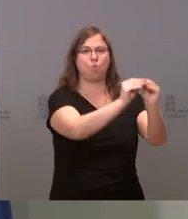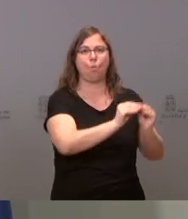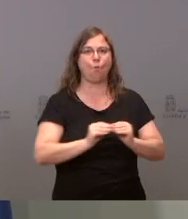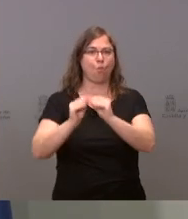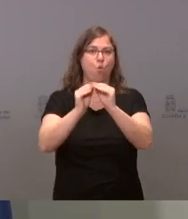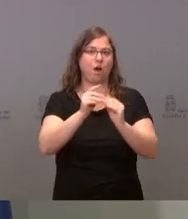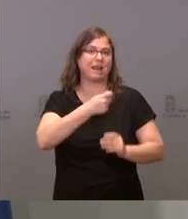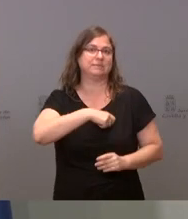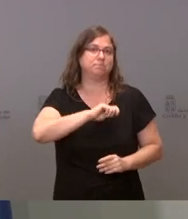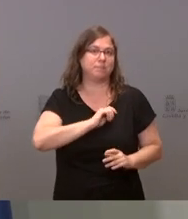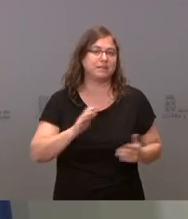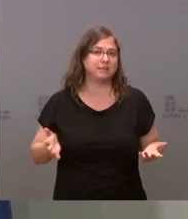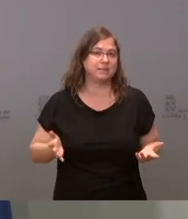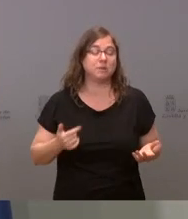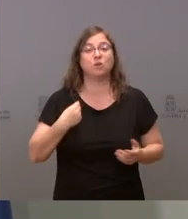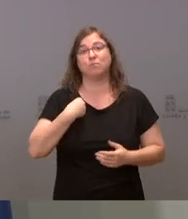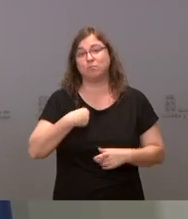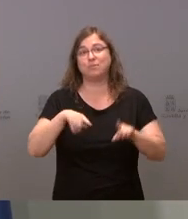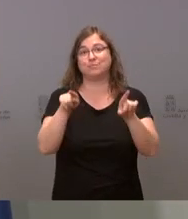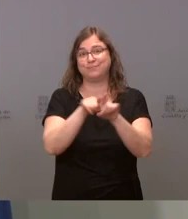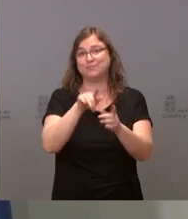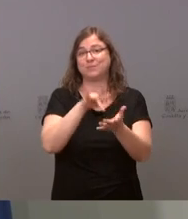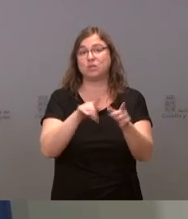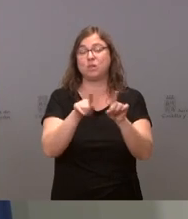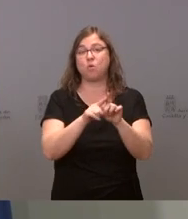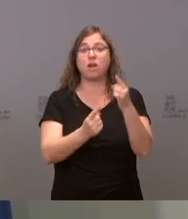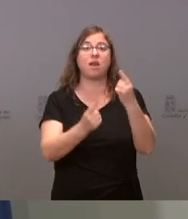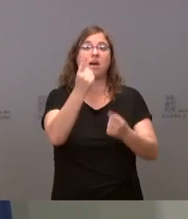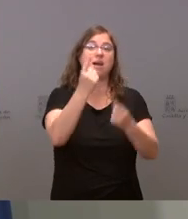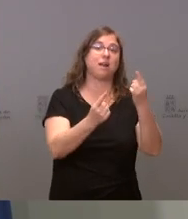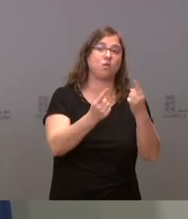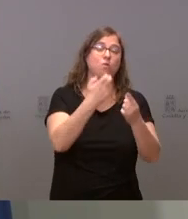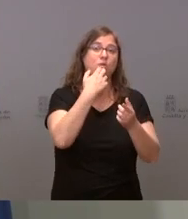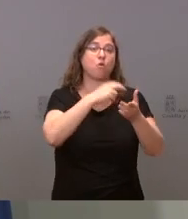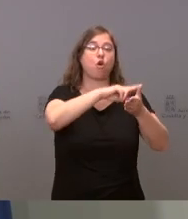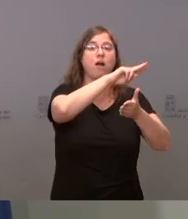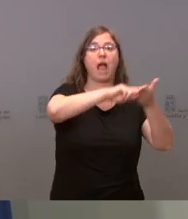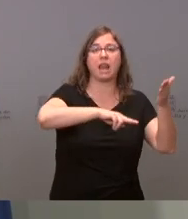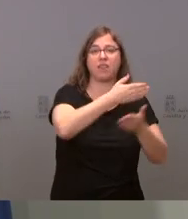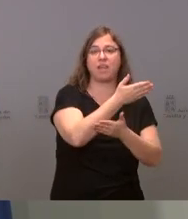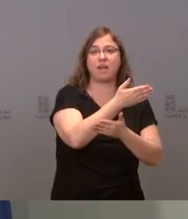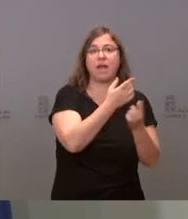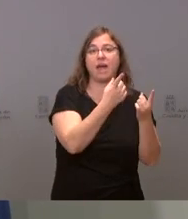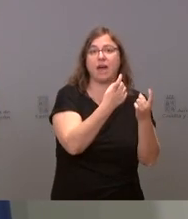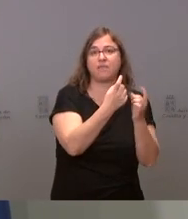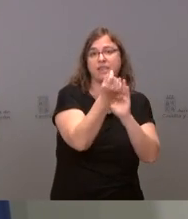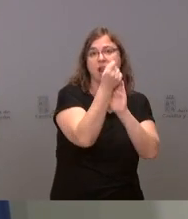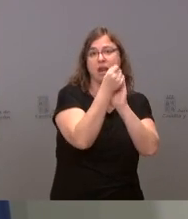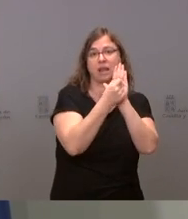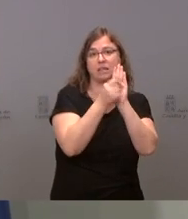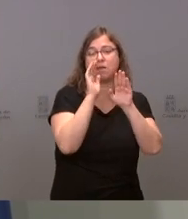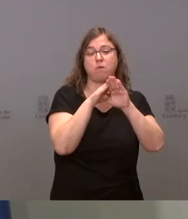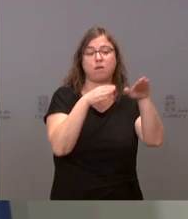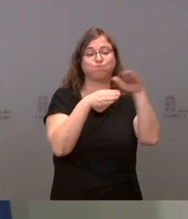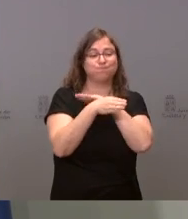Pero aquí también volvemos nuevamente a una situación en la cual unos señores, si están en Galicia, necesitan unos requisitos para entrar